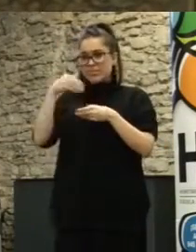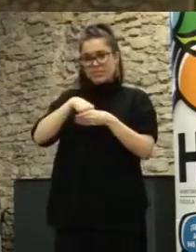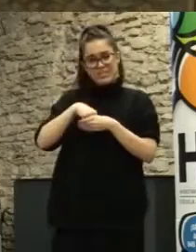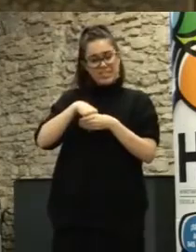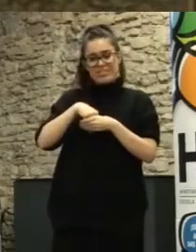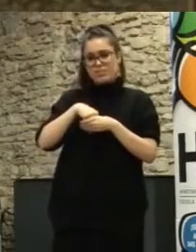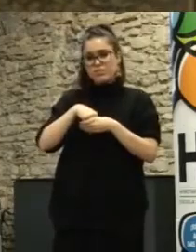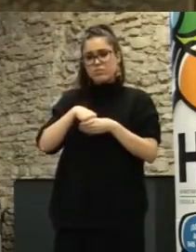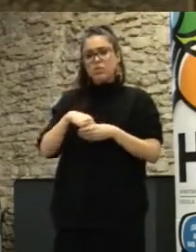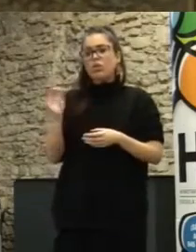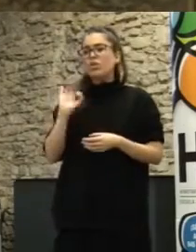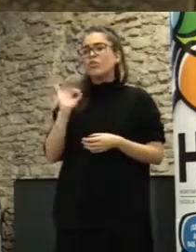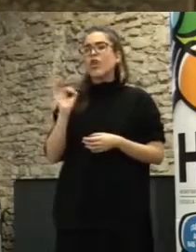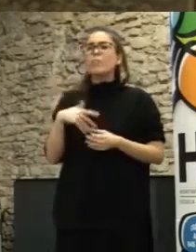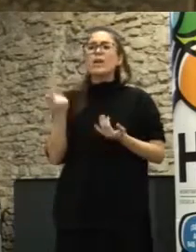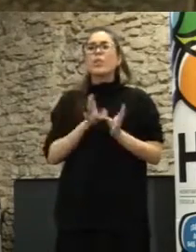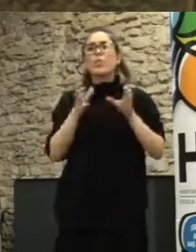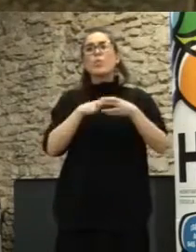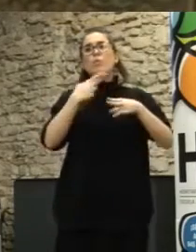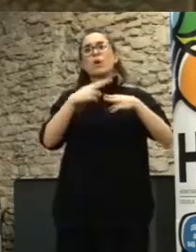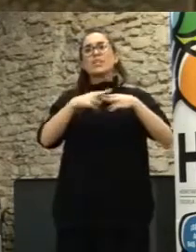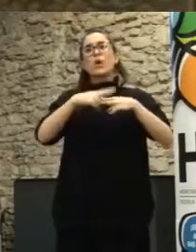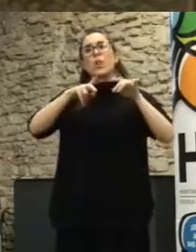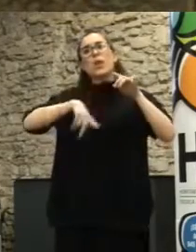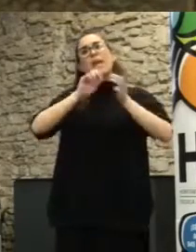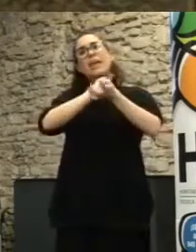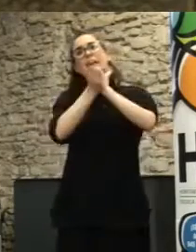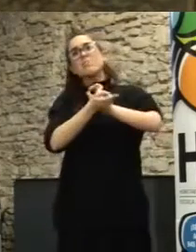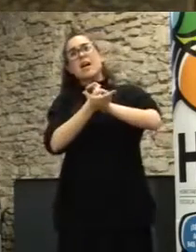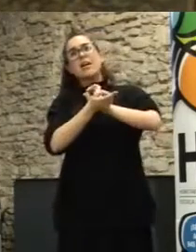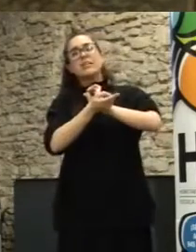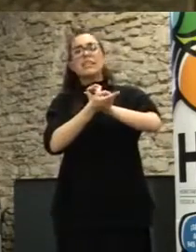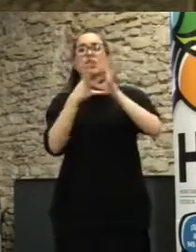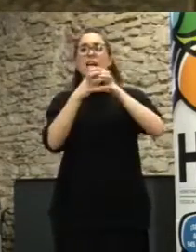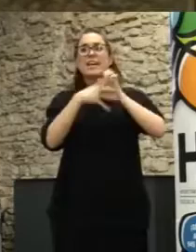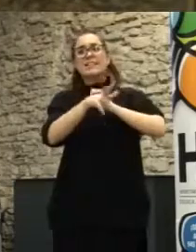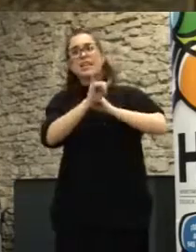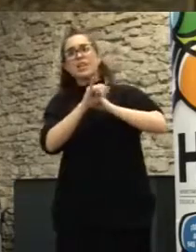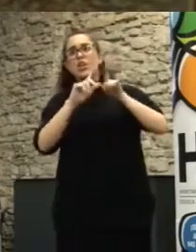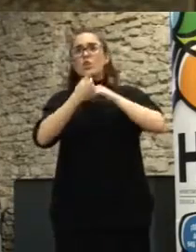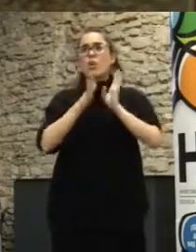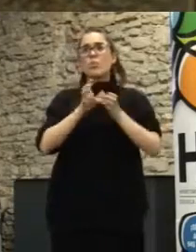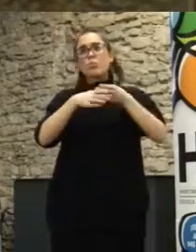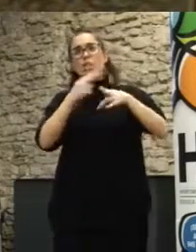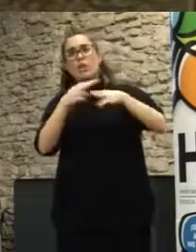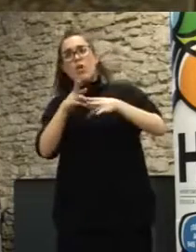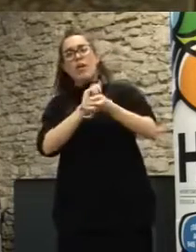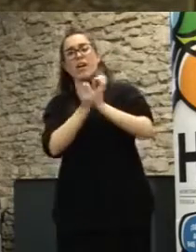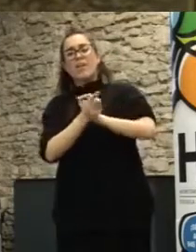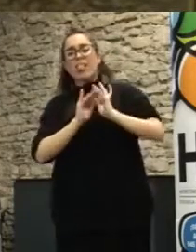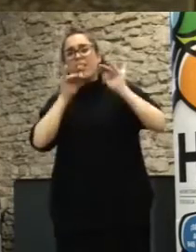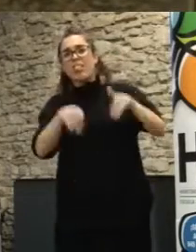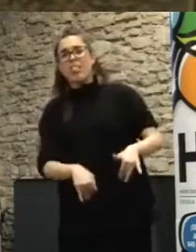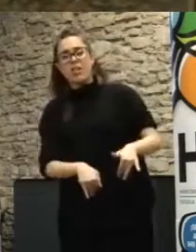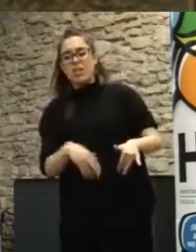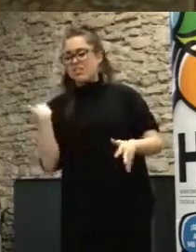políticos es decir que lleguen unos con mucho entusiasmo se vayan y lleguen otros sin entusiasmo y se pierda en la